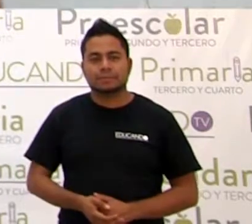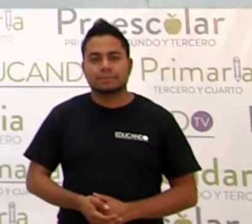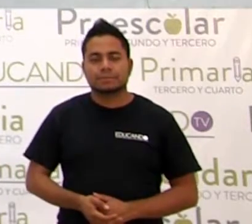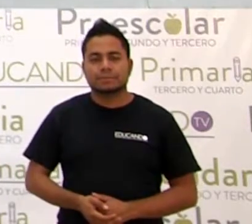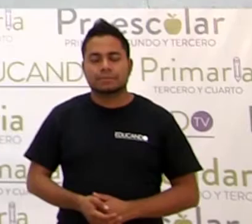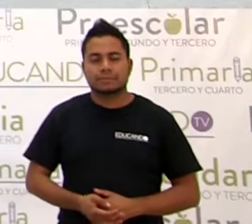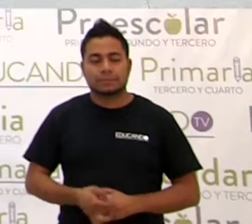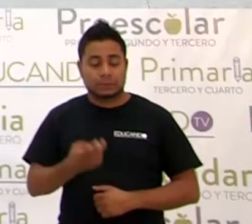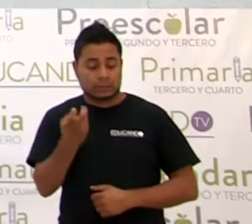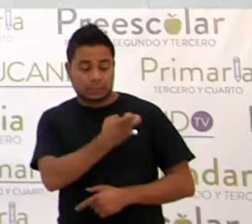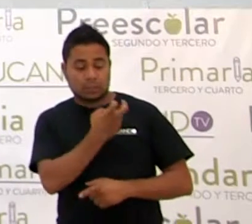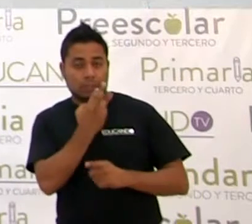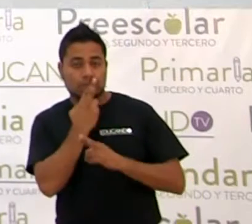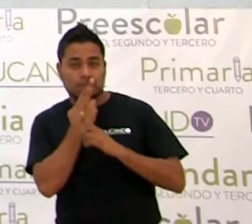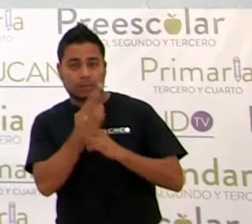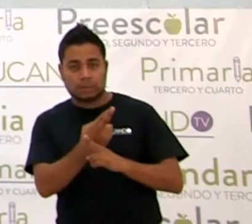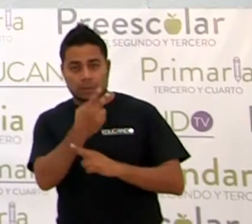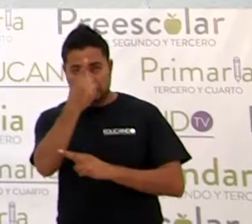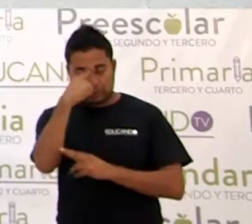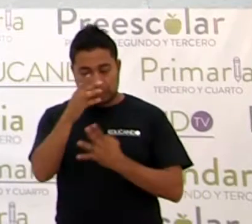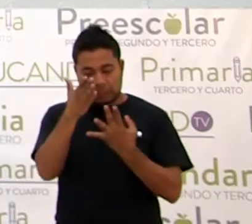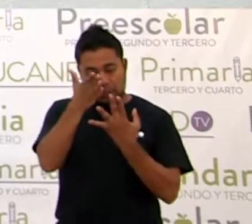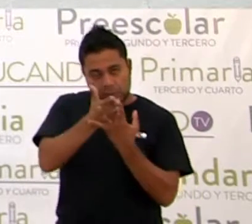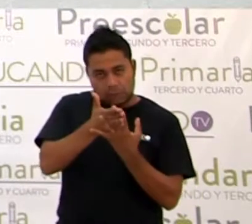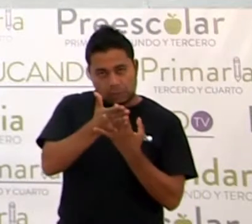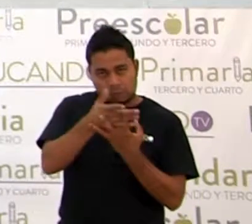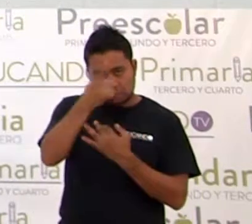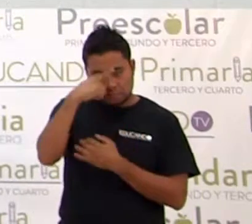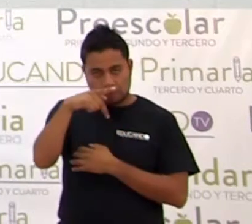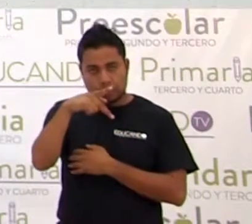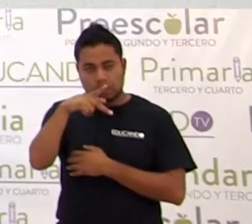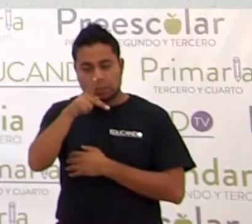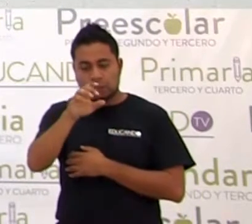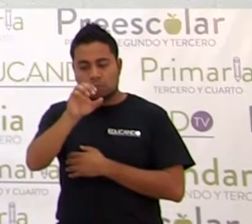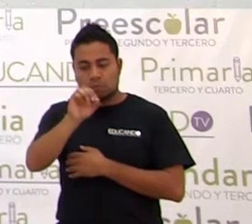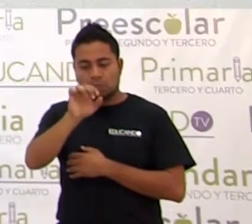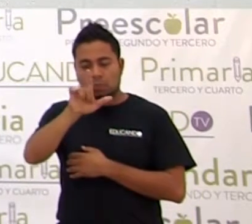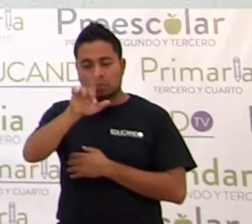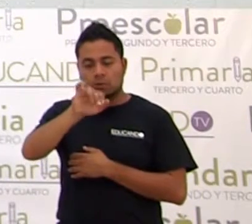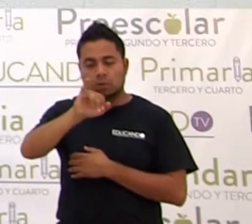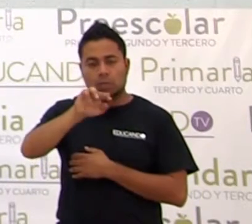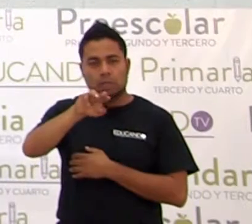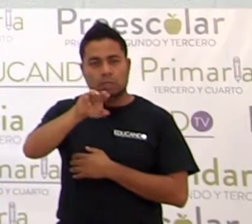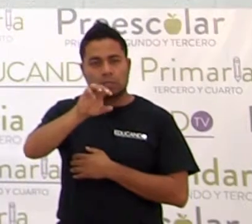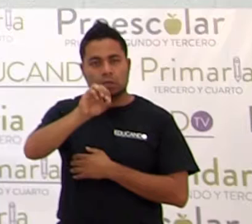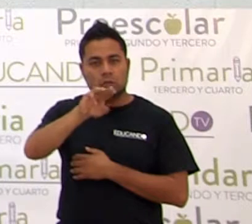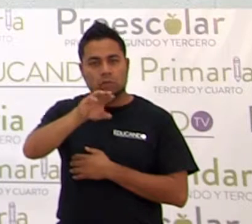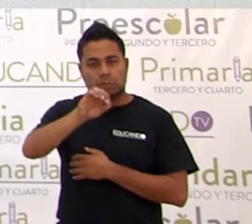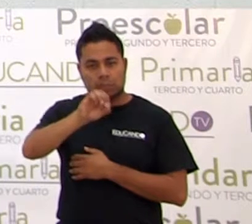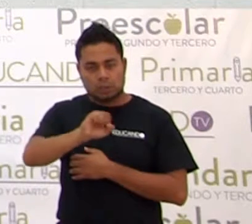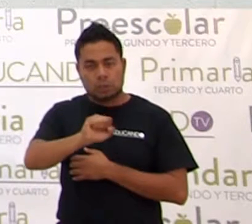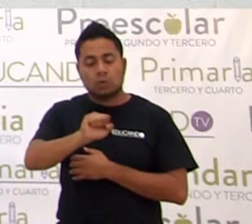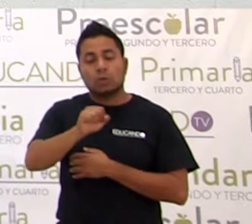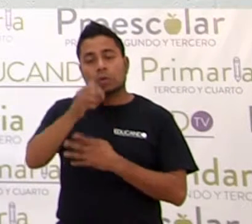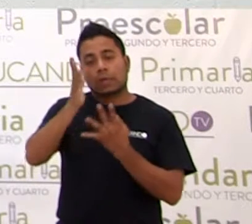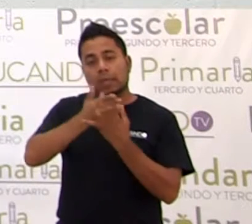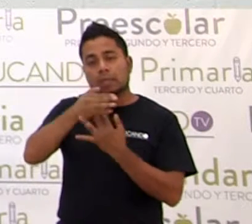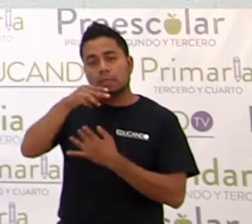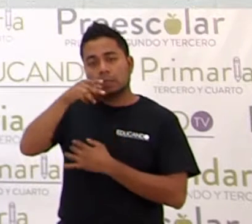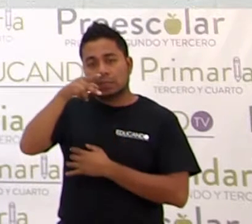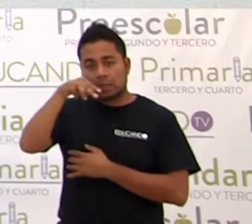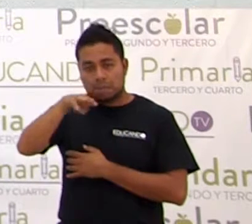Este es el resultado de esta división de polinomio entre monomio. ¿Quedó claro?